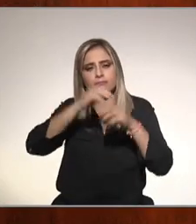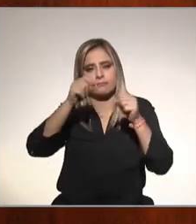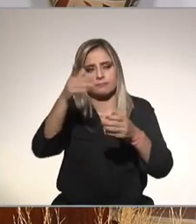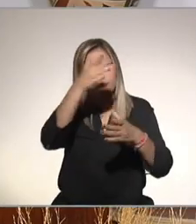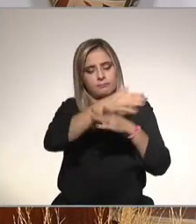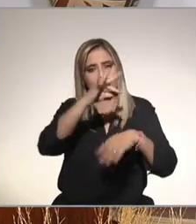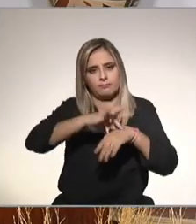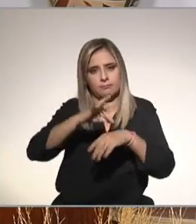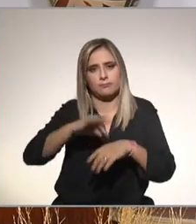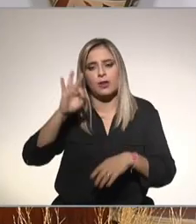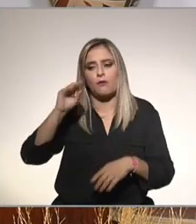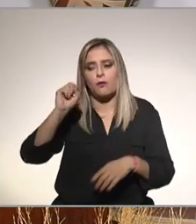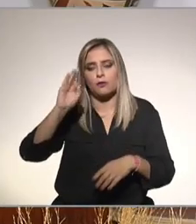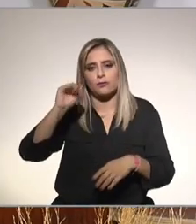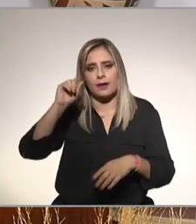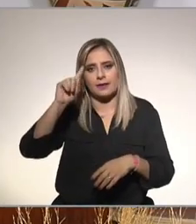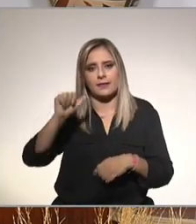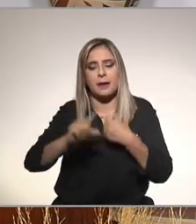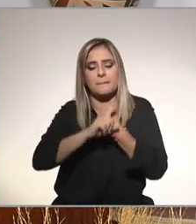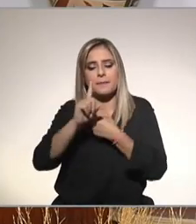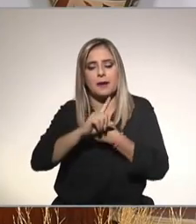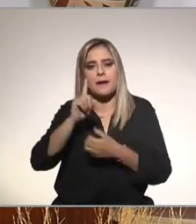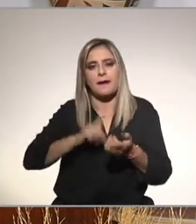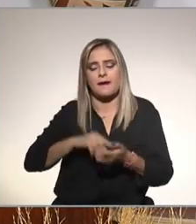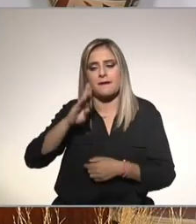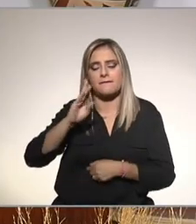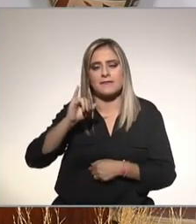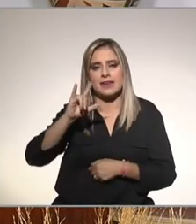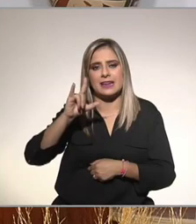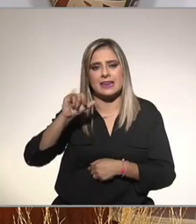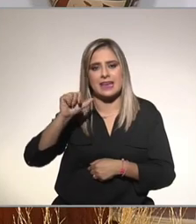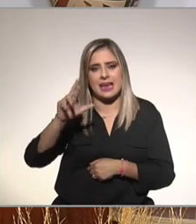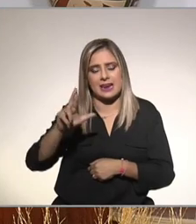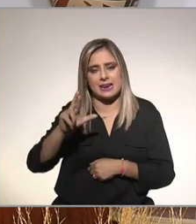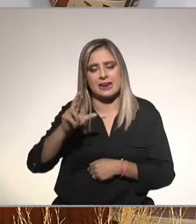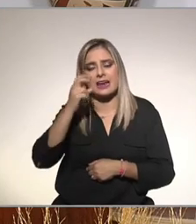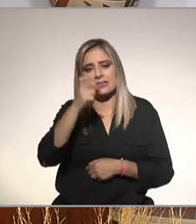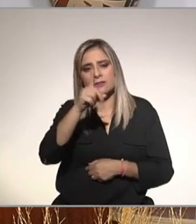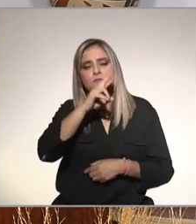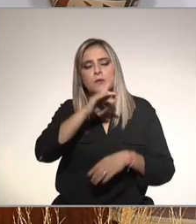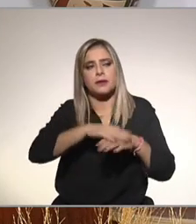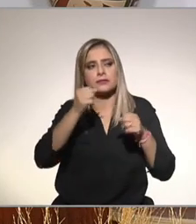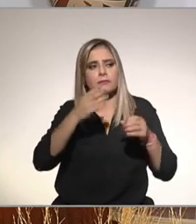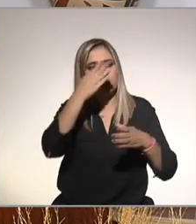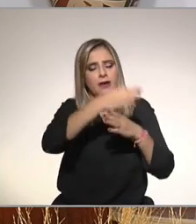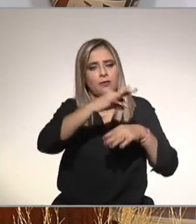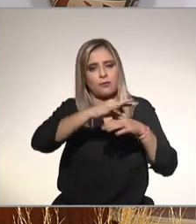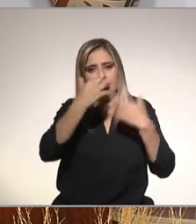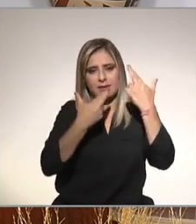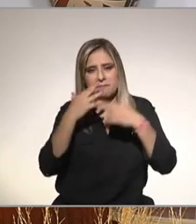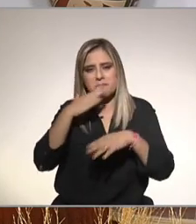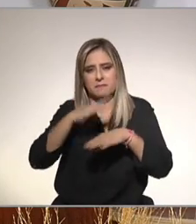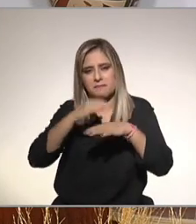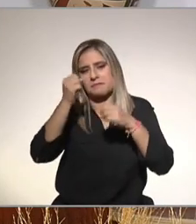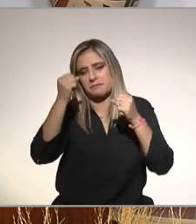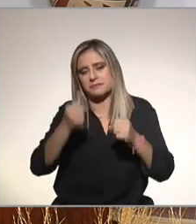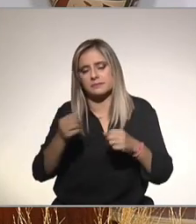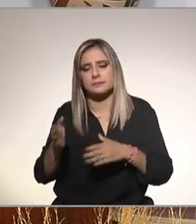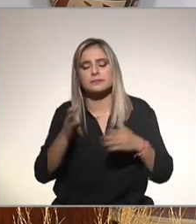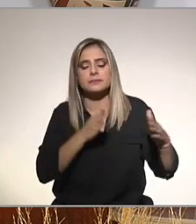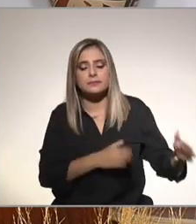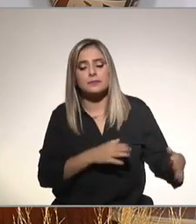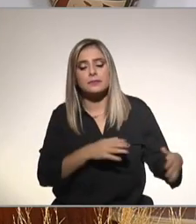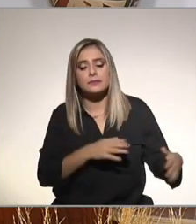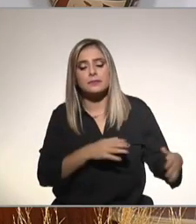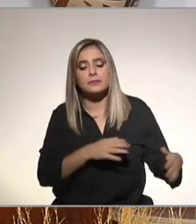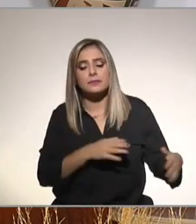fosfatasa alcalina se asocia mucho a problemas de la vía biliar que entonces sería como dice la doctora acudan a su médico que te revisen ¿la vesícula